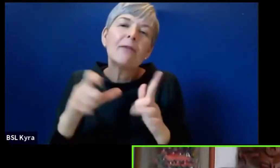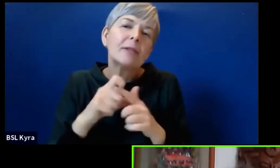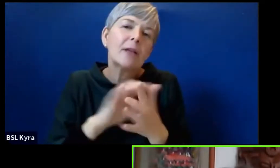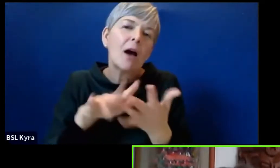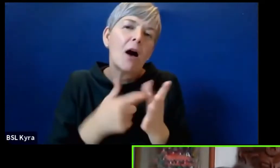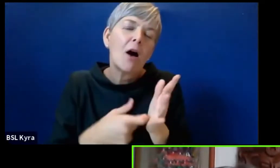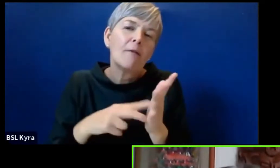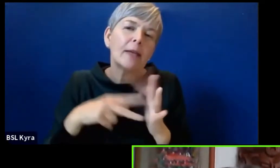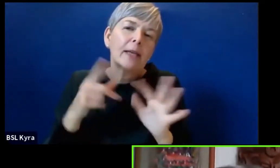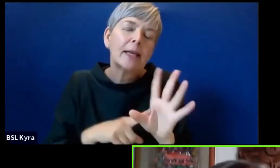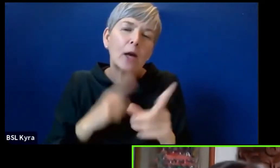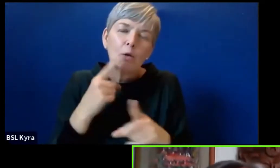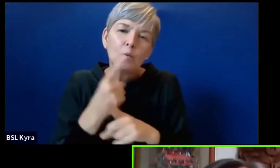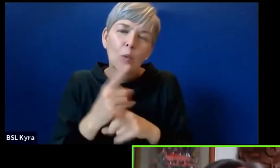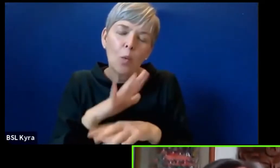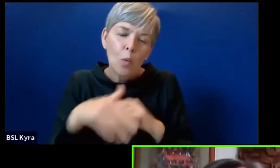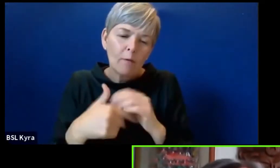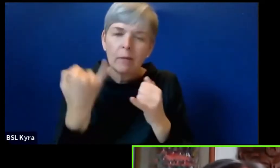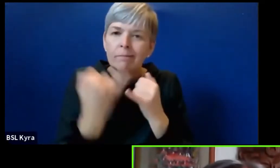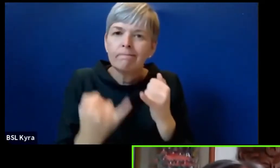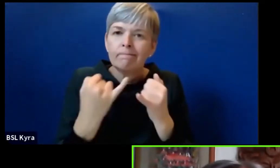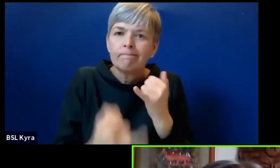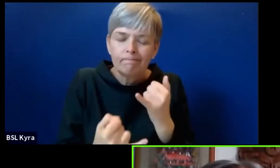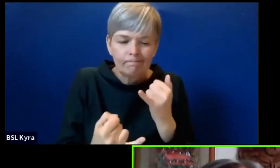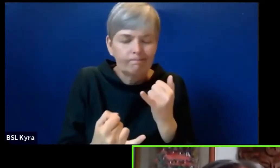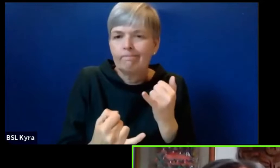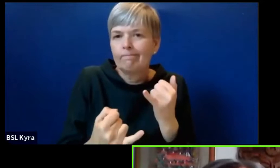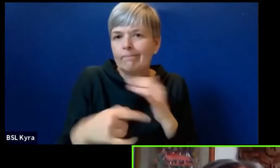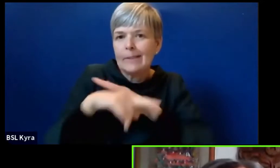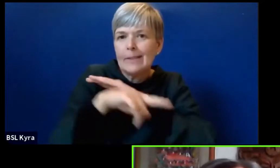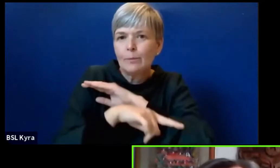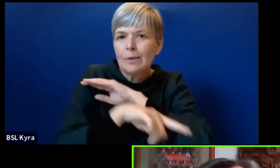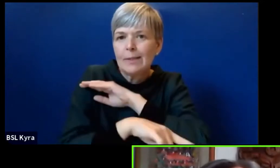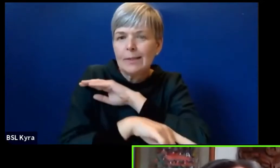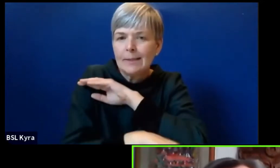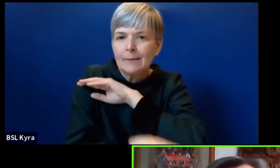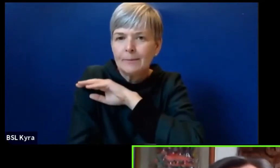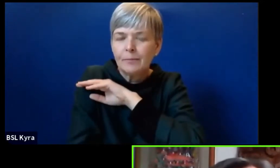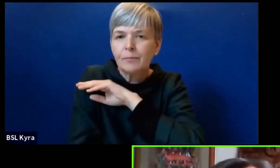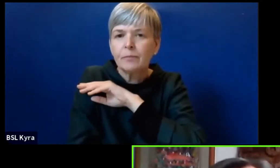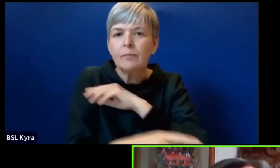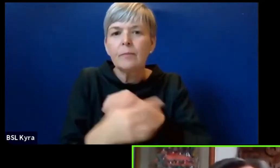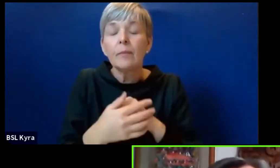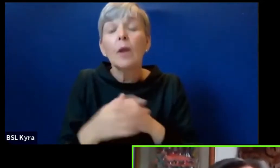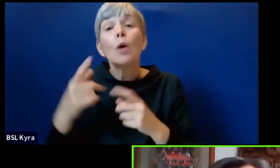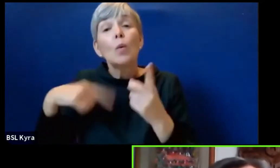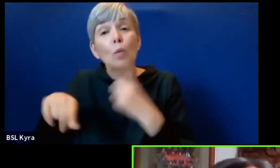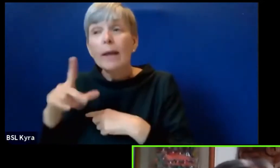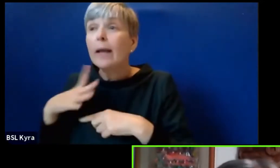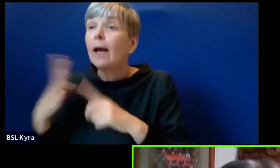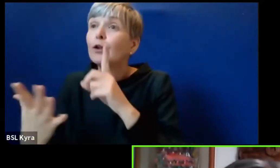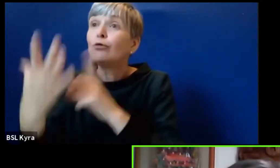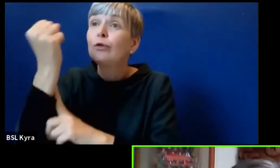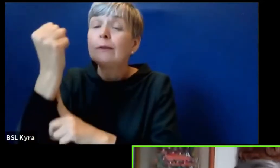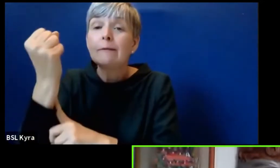enfrentamos a la descarbonización por desposesión. Nuestros territorios, nuestros países, ante estas